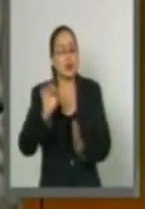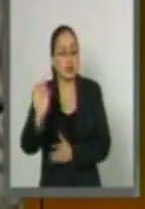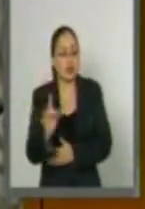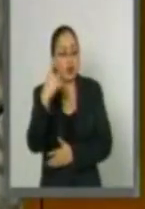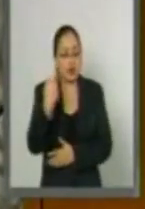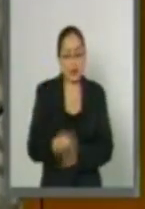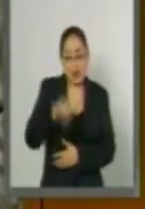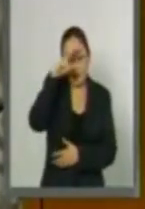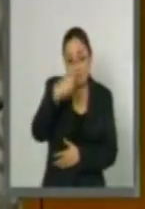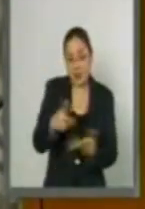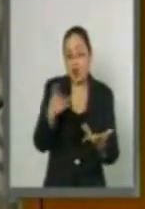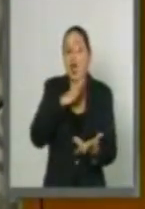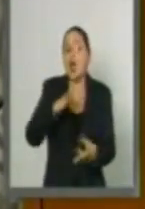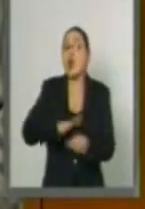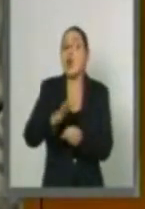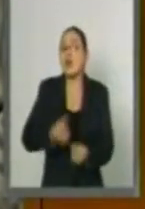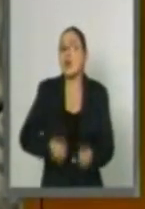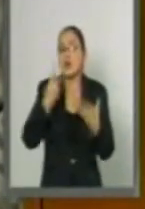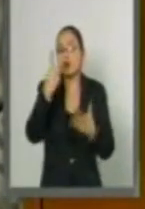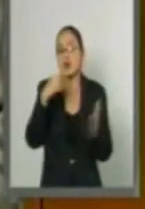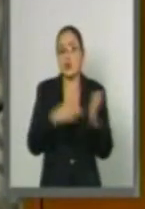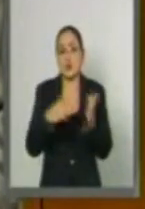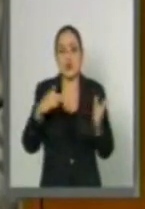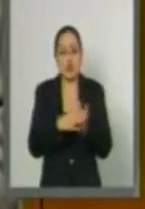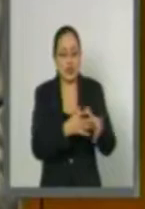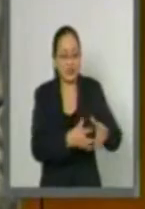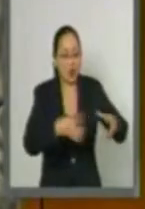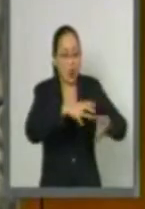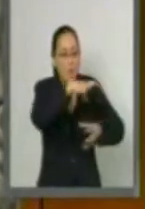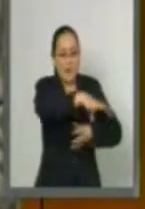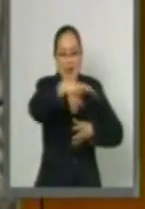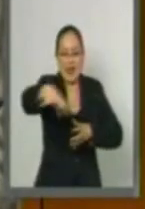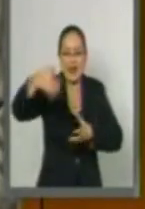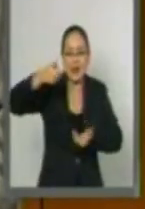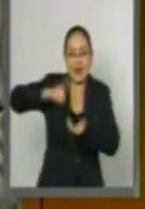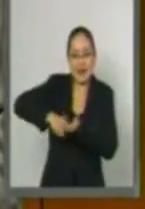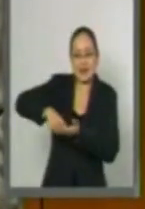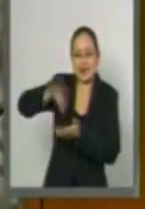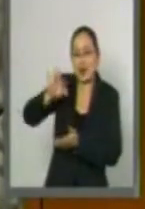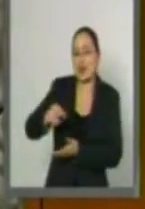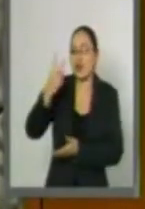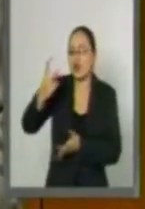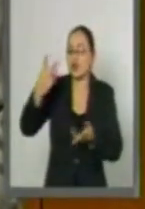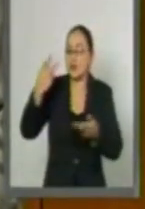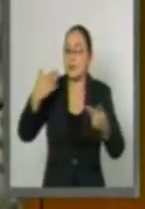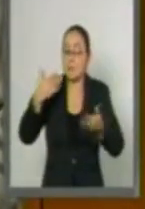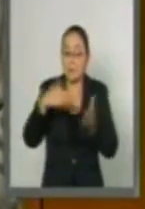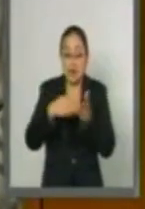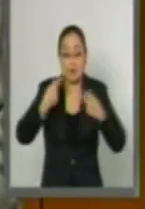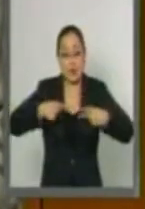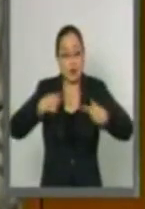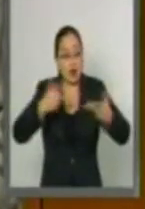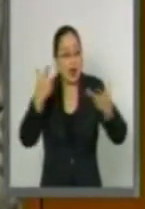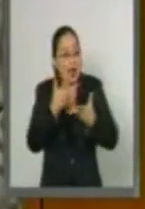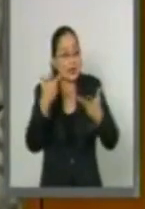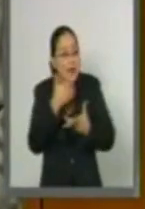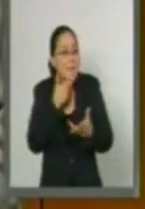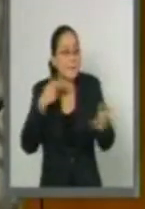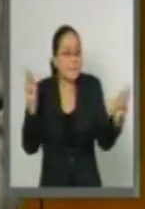existen 2 millones de colmenas a cargo de 42 mil apicultores que en promedio